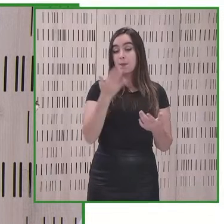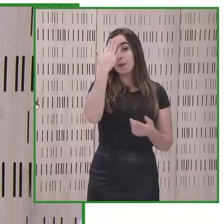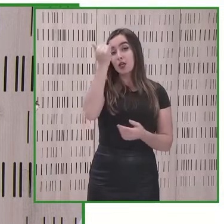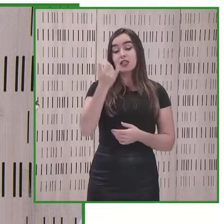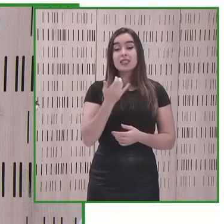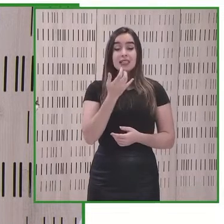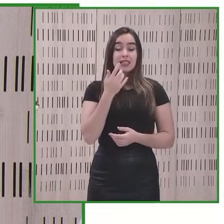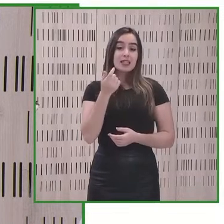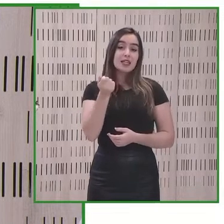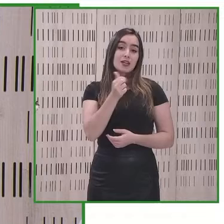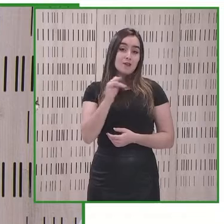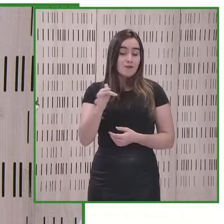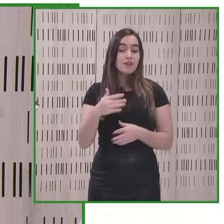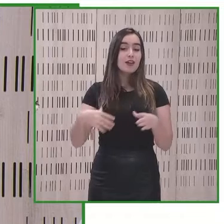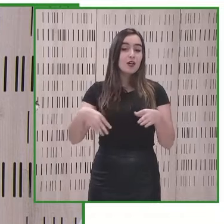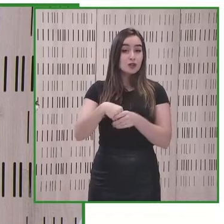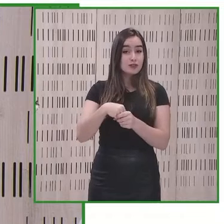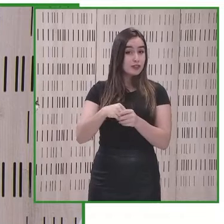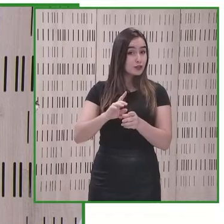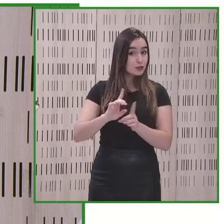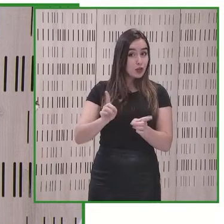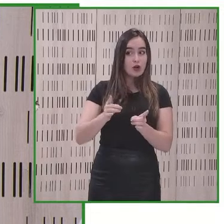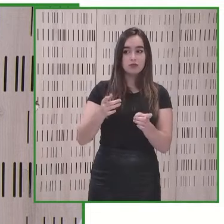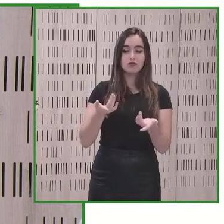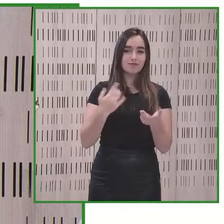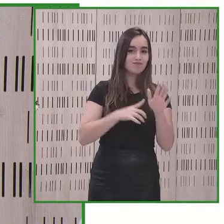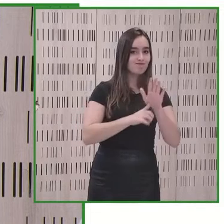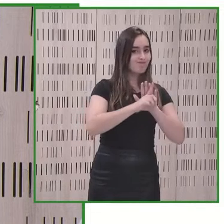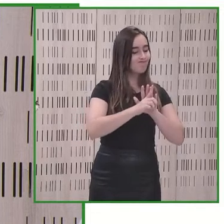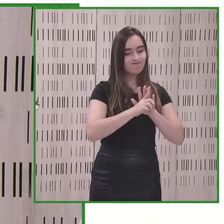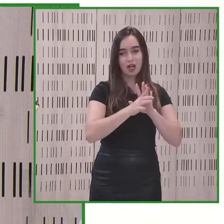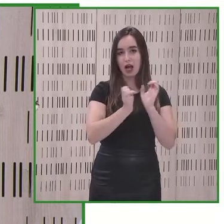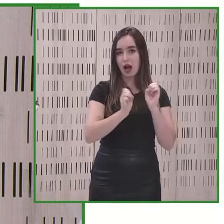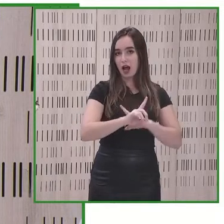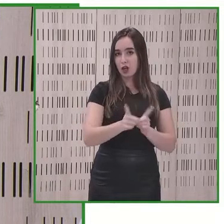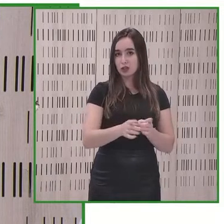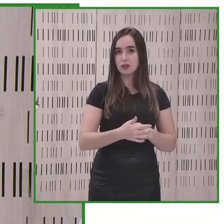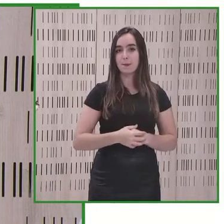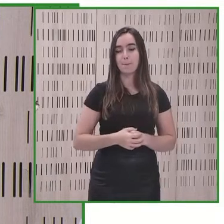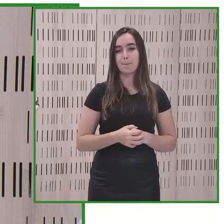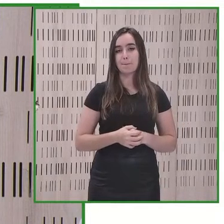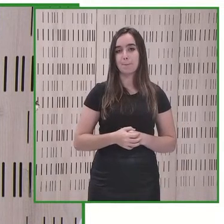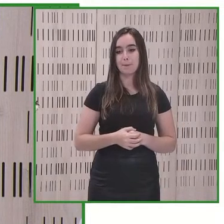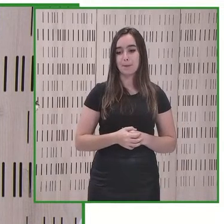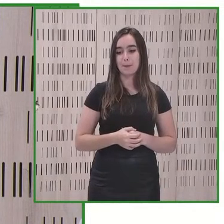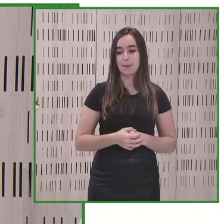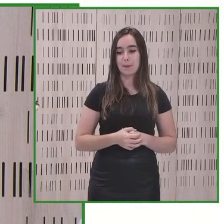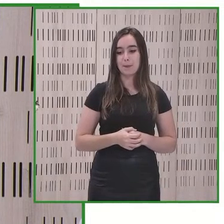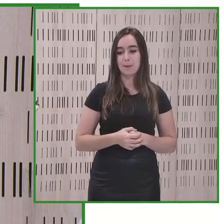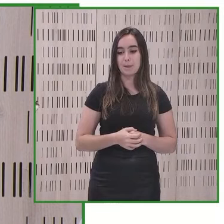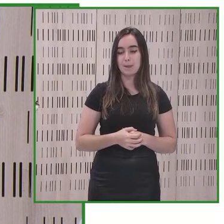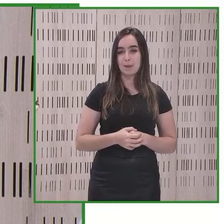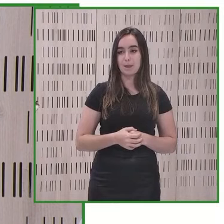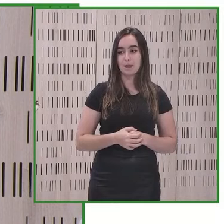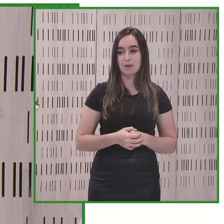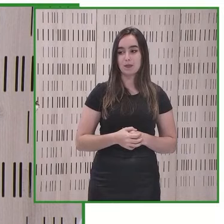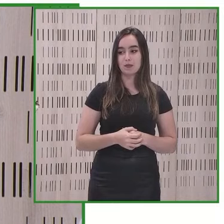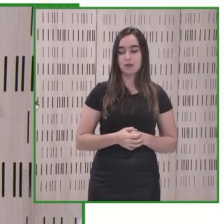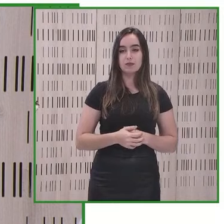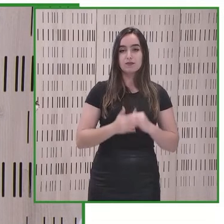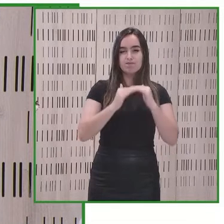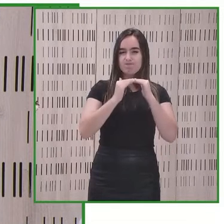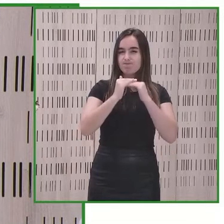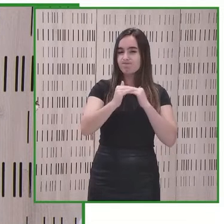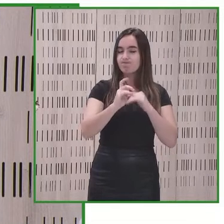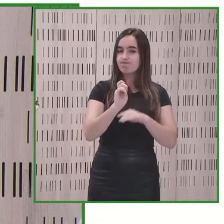será sostenible en el medio largo plazo alcanzar la trans la trans ansiada sostenibilidad